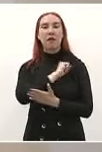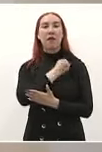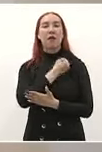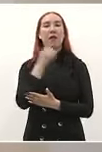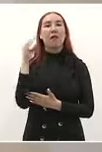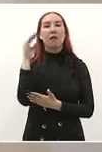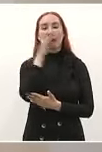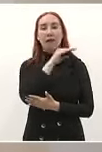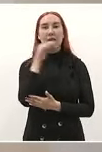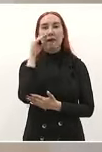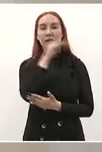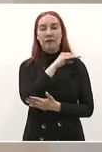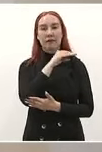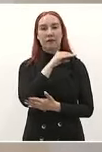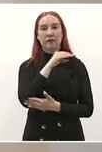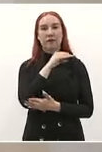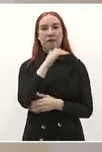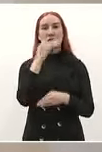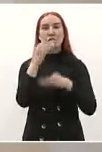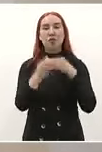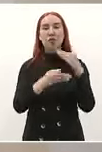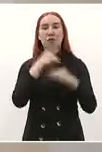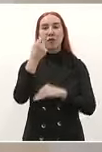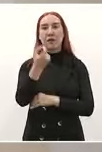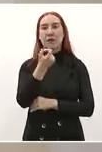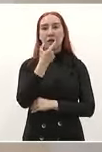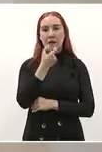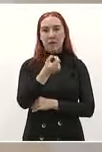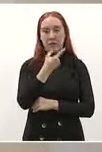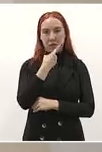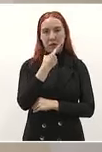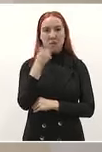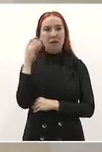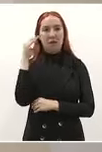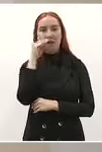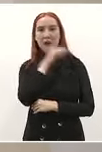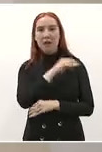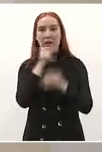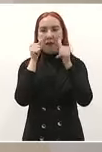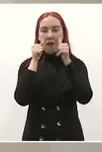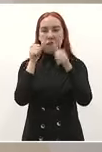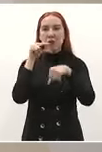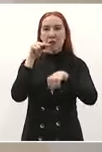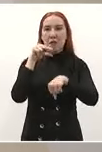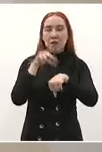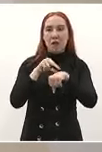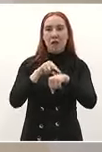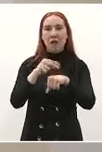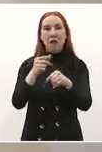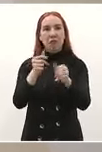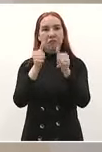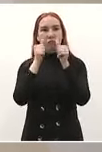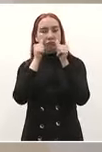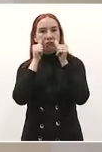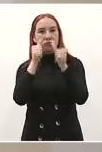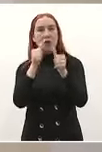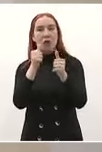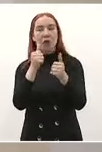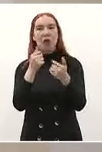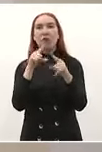gratuito todas las medicinas la atención médica todos los estudios